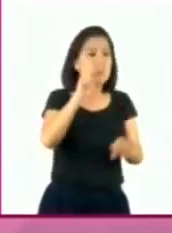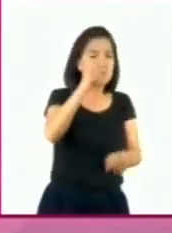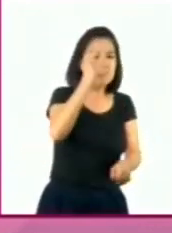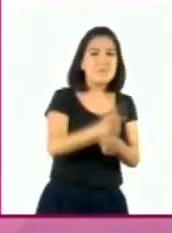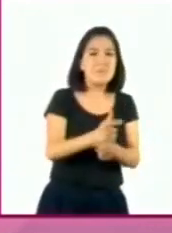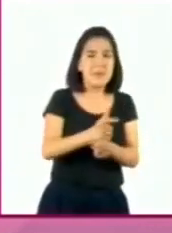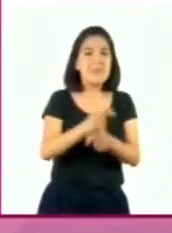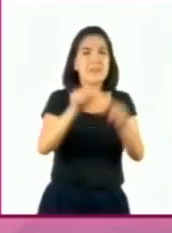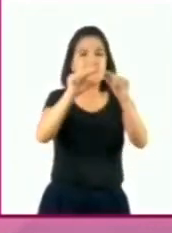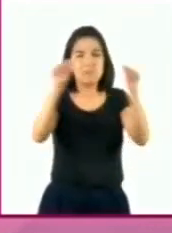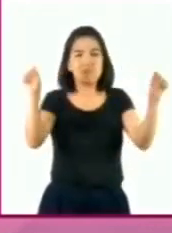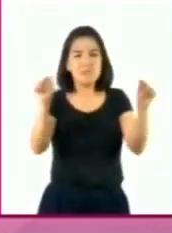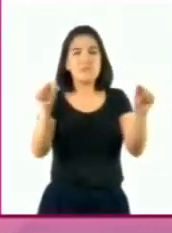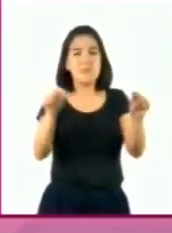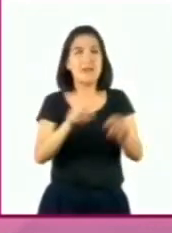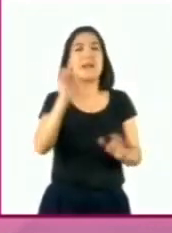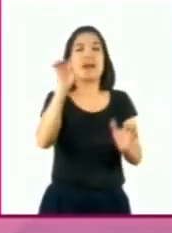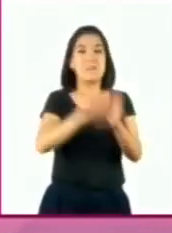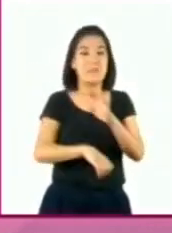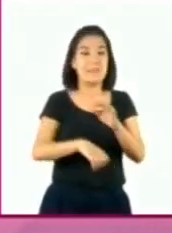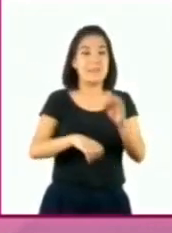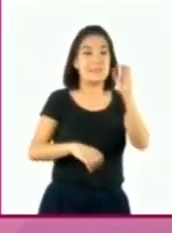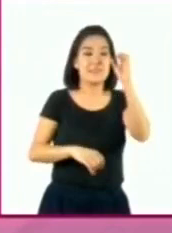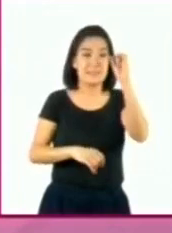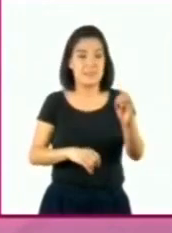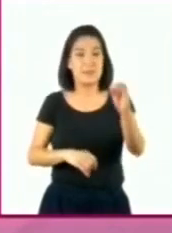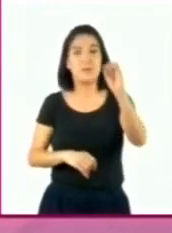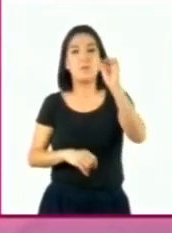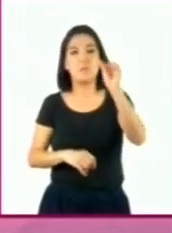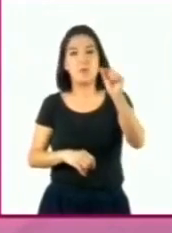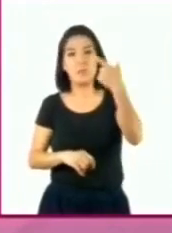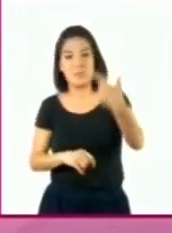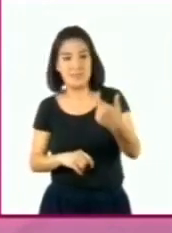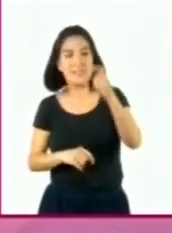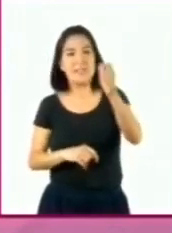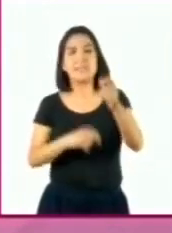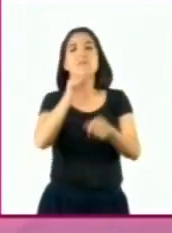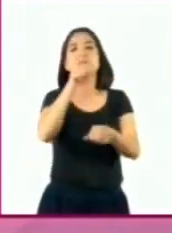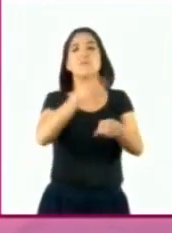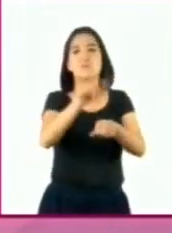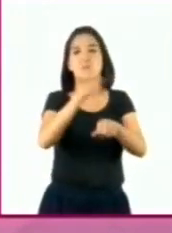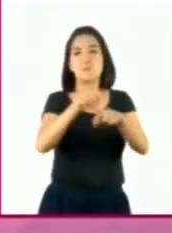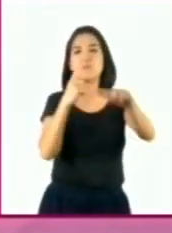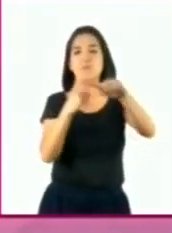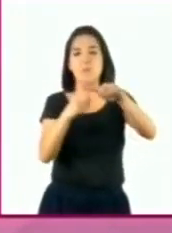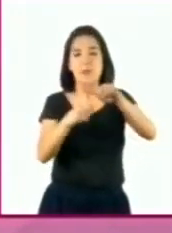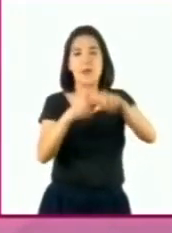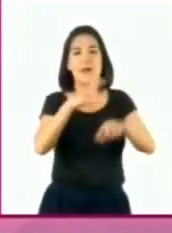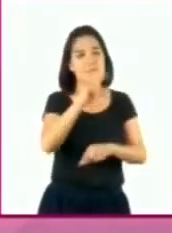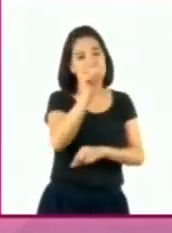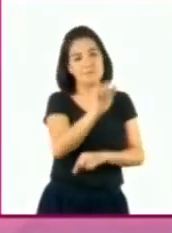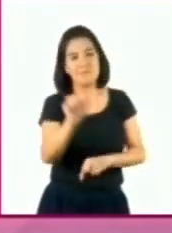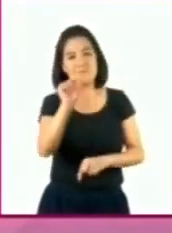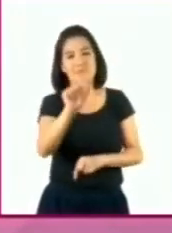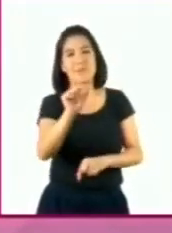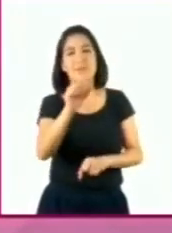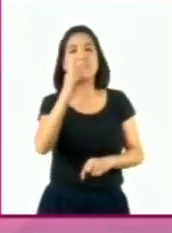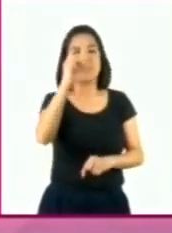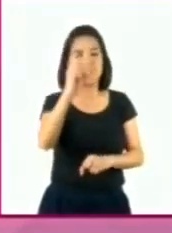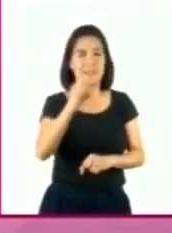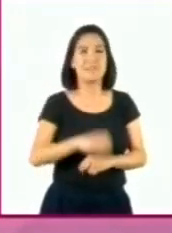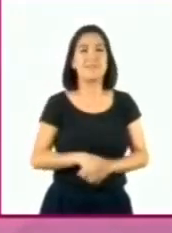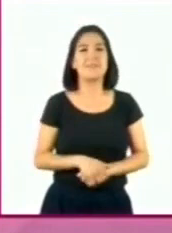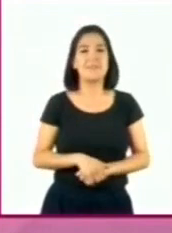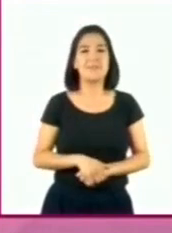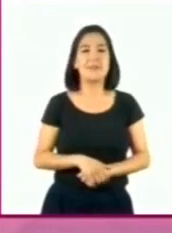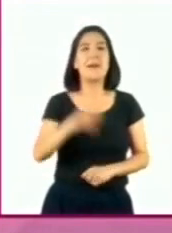En este caso, siete décimos es un decimal positivo y se ubica a la derecha del cero. 3. Para